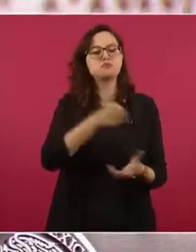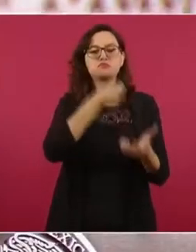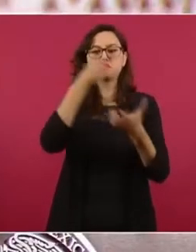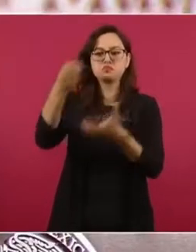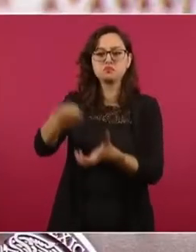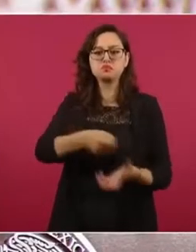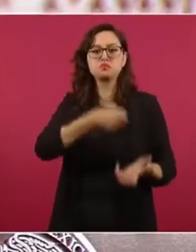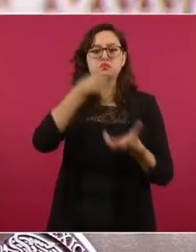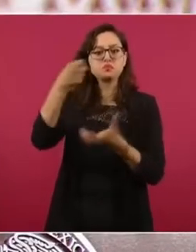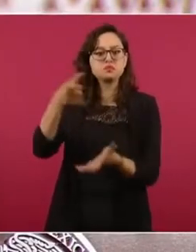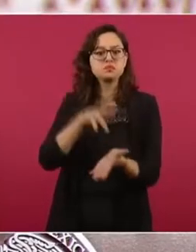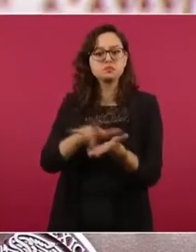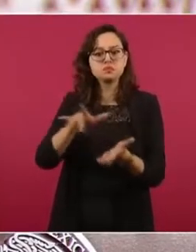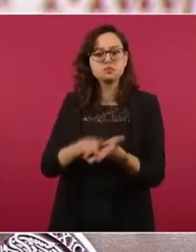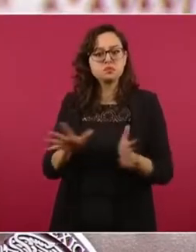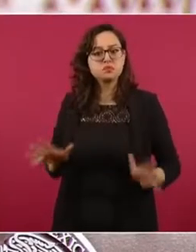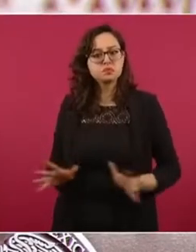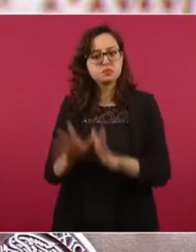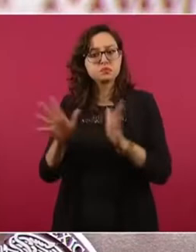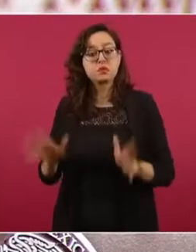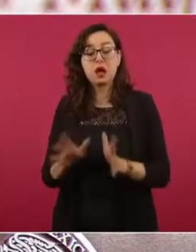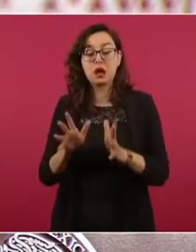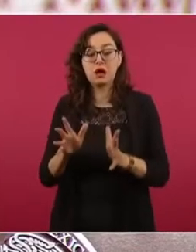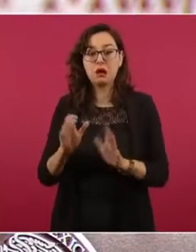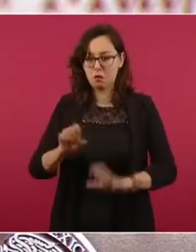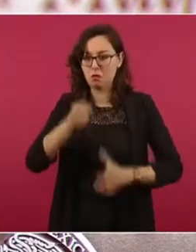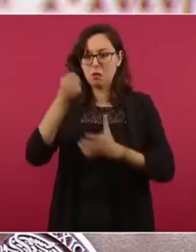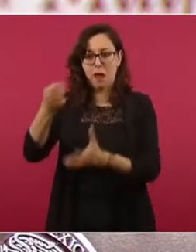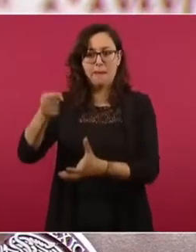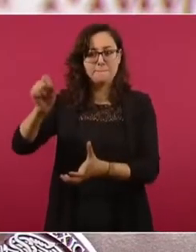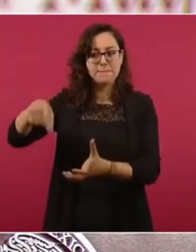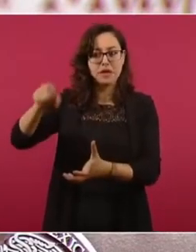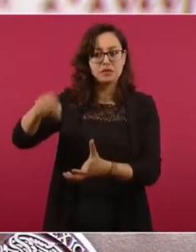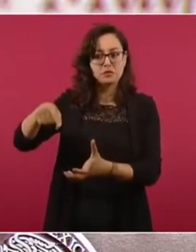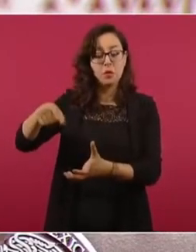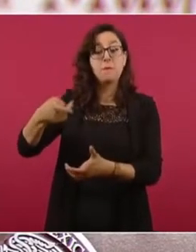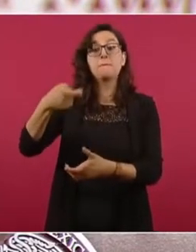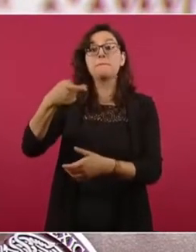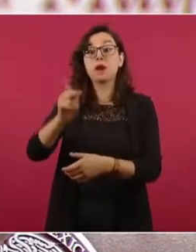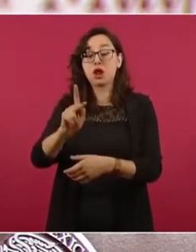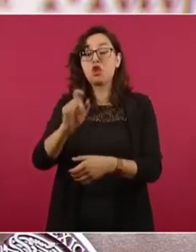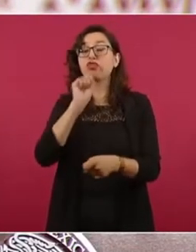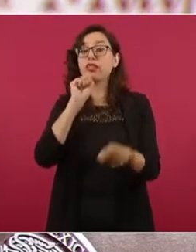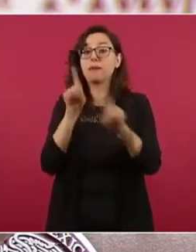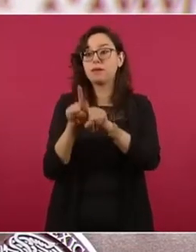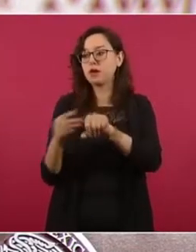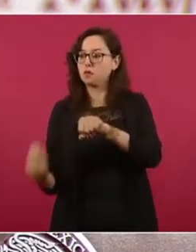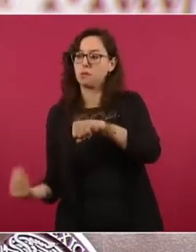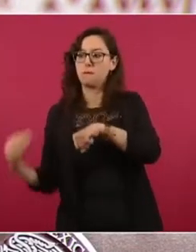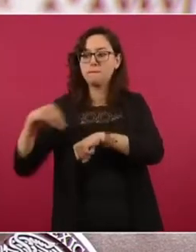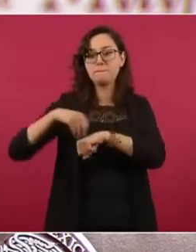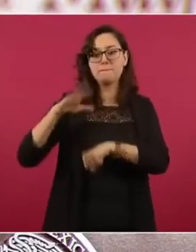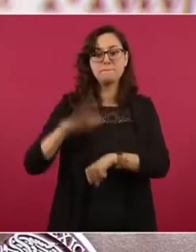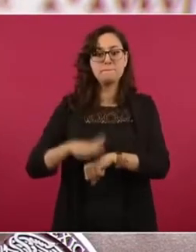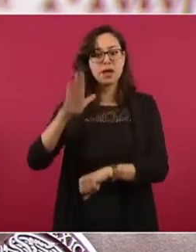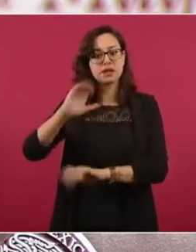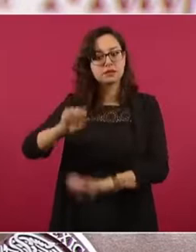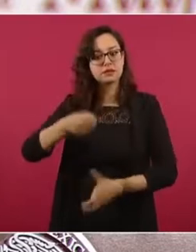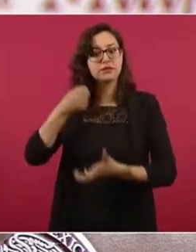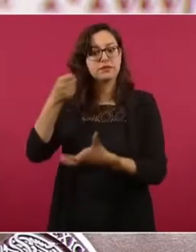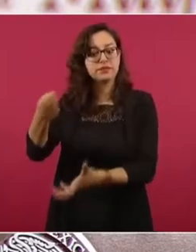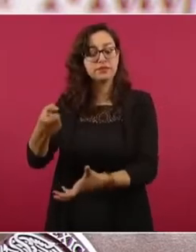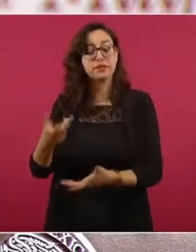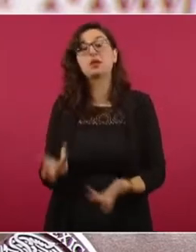importantes presupuestos extraordinarios en 2022. En plena pandemia, en